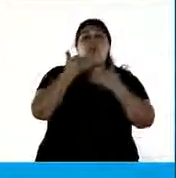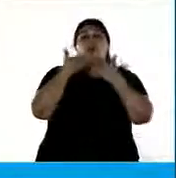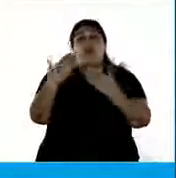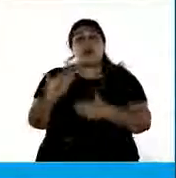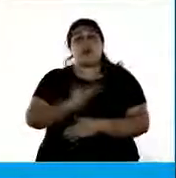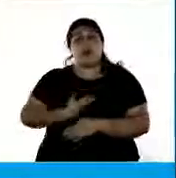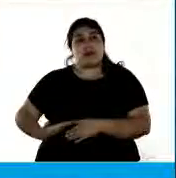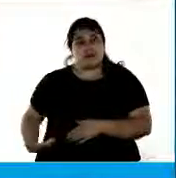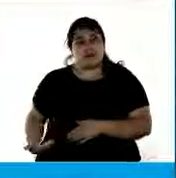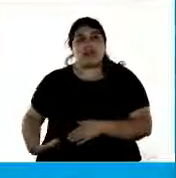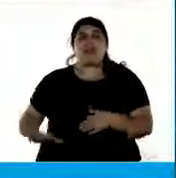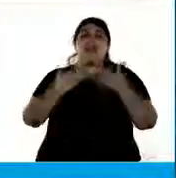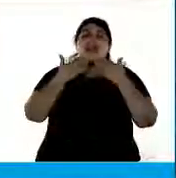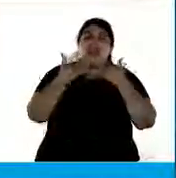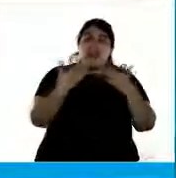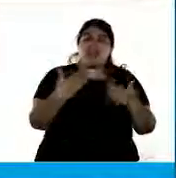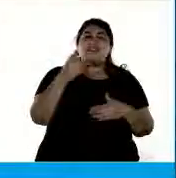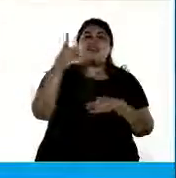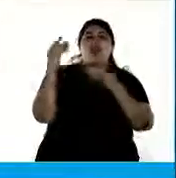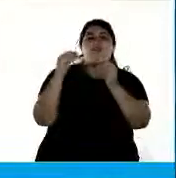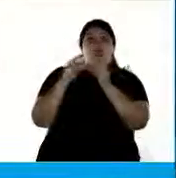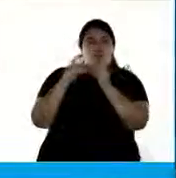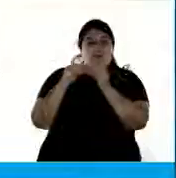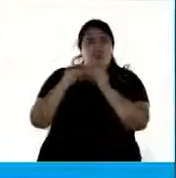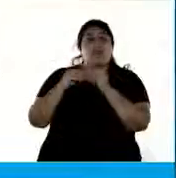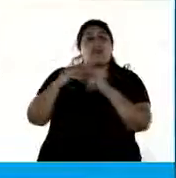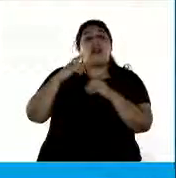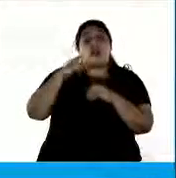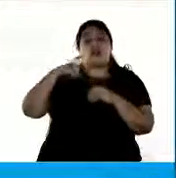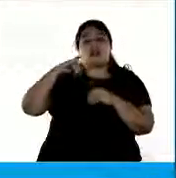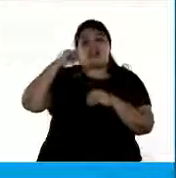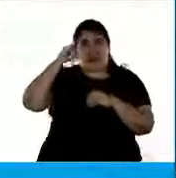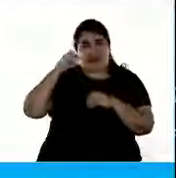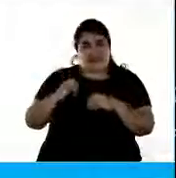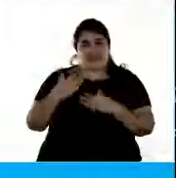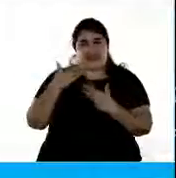Gracias en especial a mi compañera Susana González